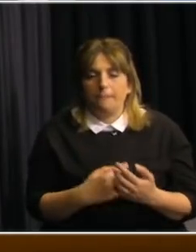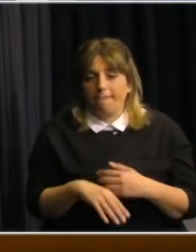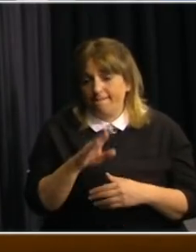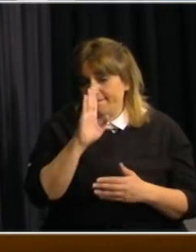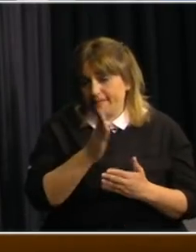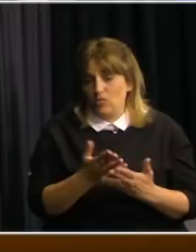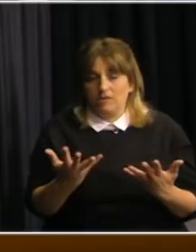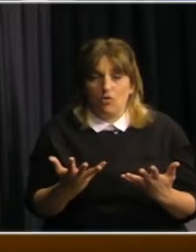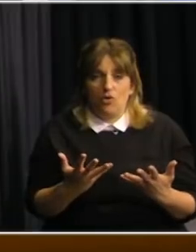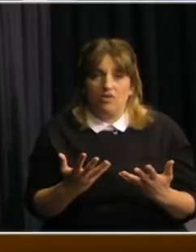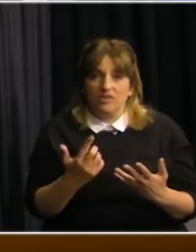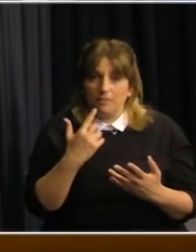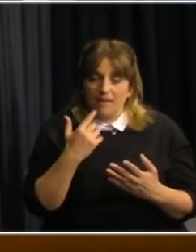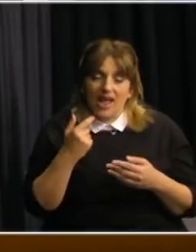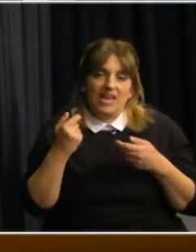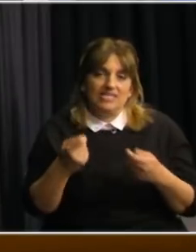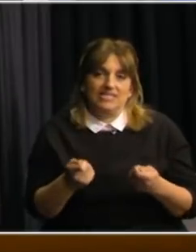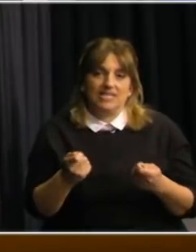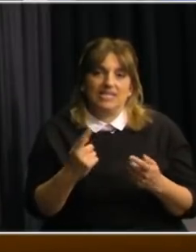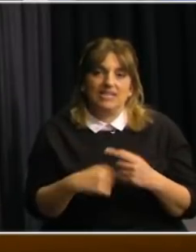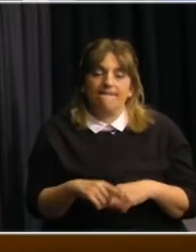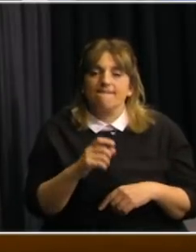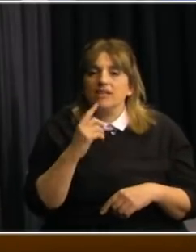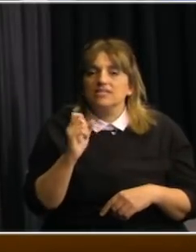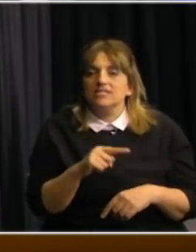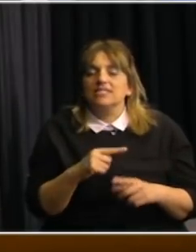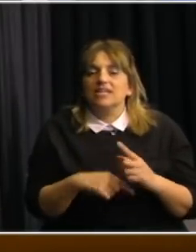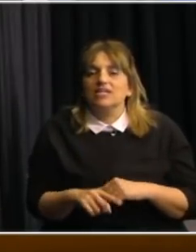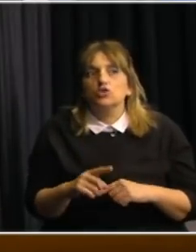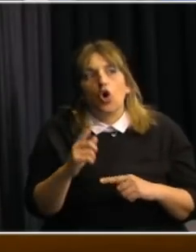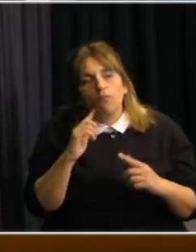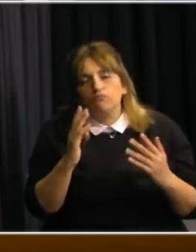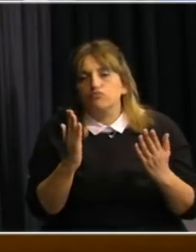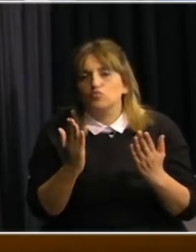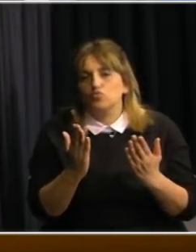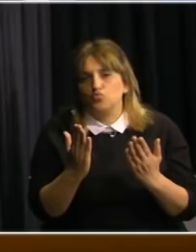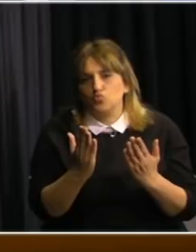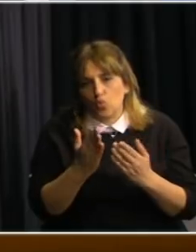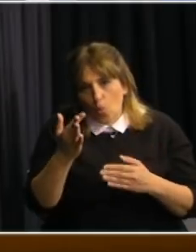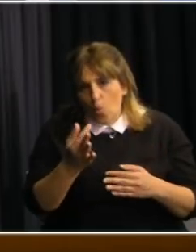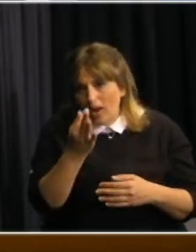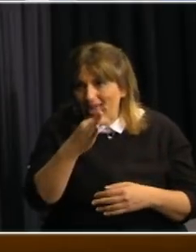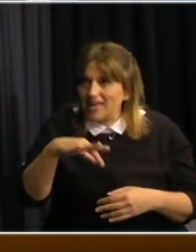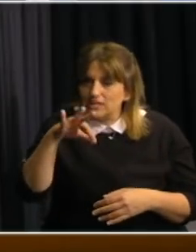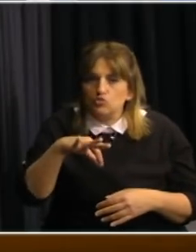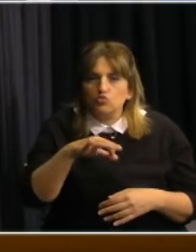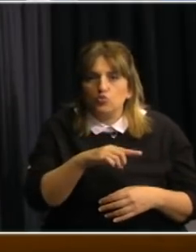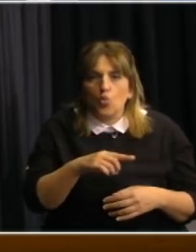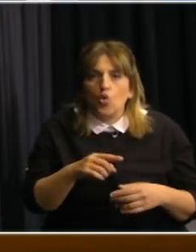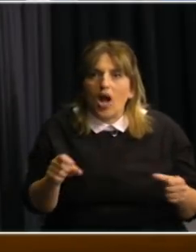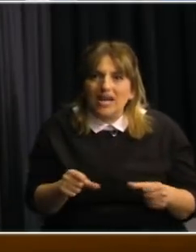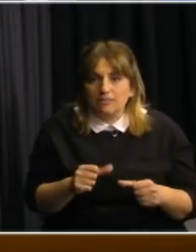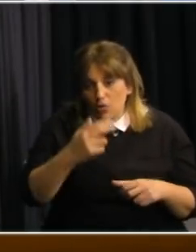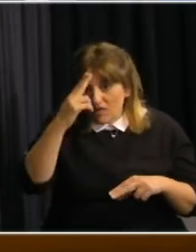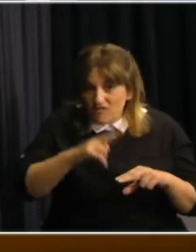que quede completamente claro que esos estudios no nos sirven para diagnosticar un paciente o un enfermo activo